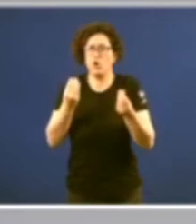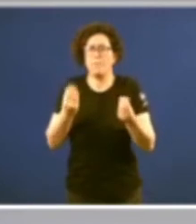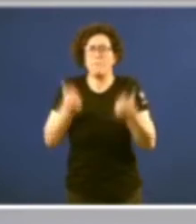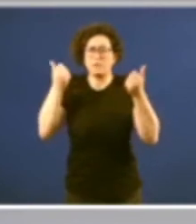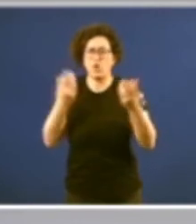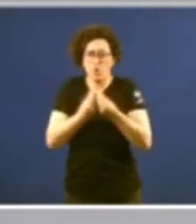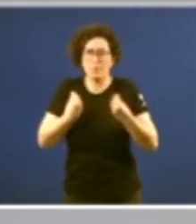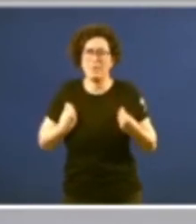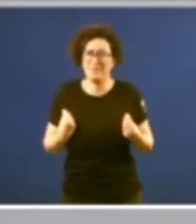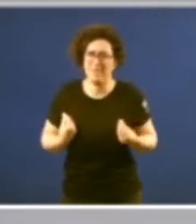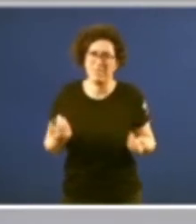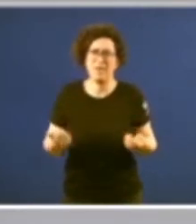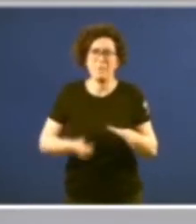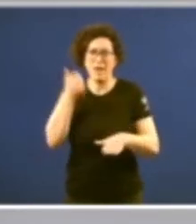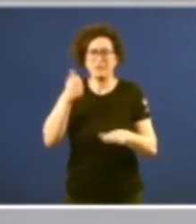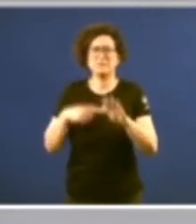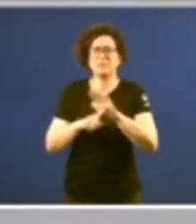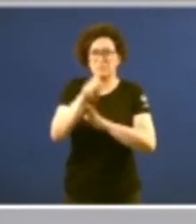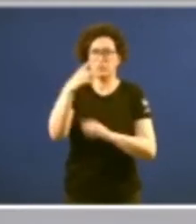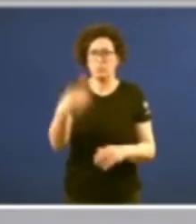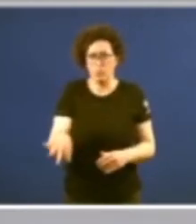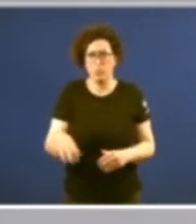e con máis desenvolvemento